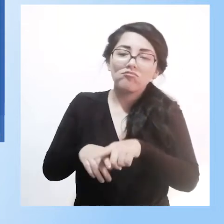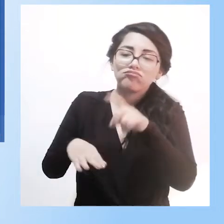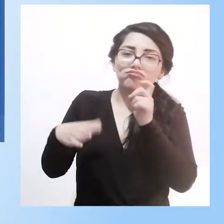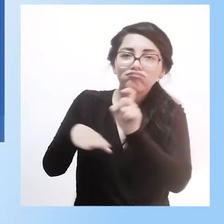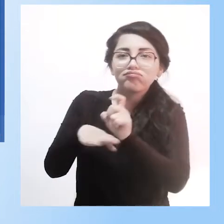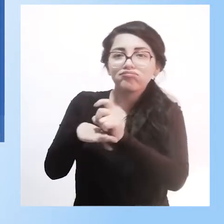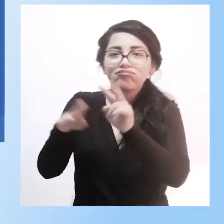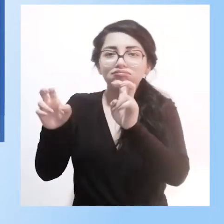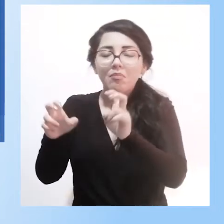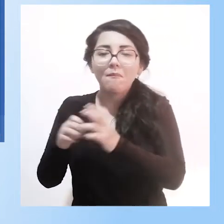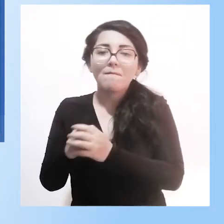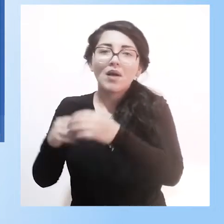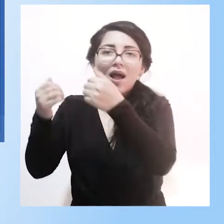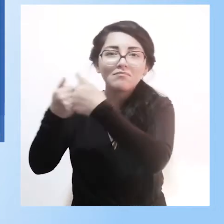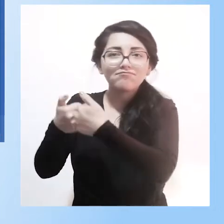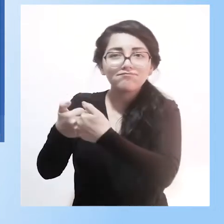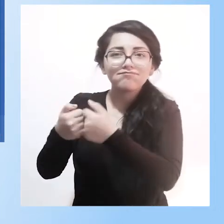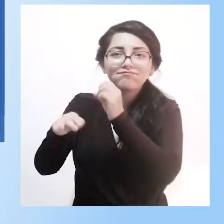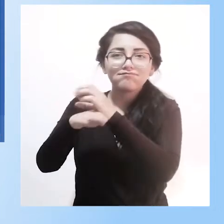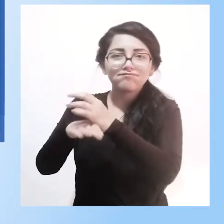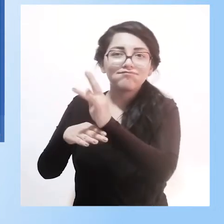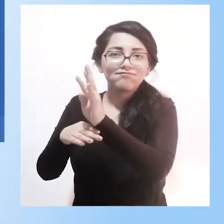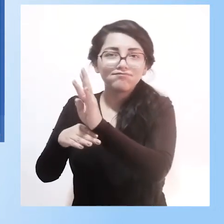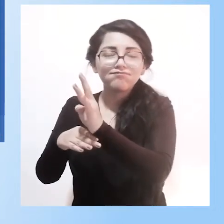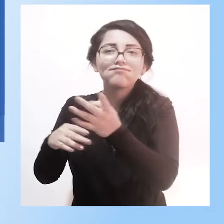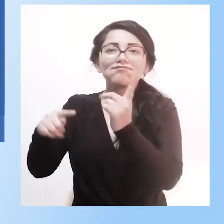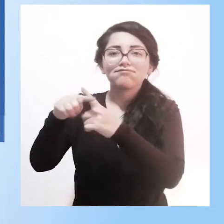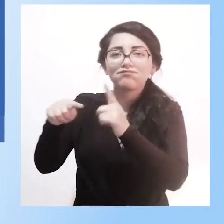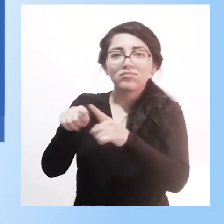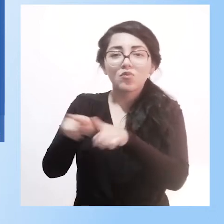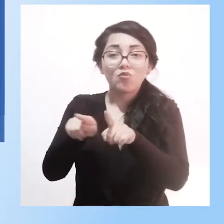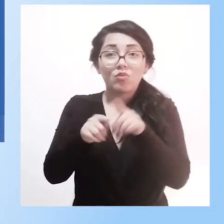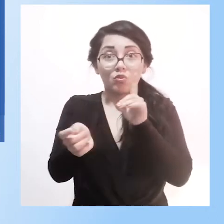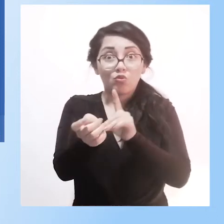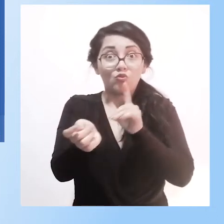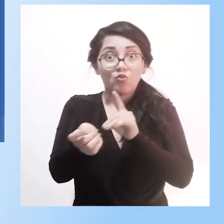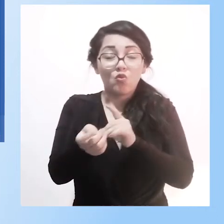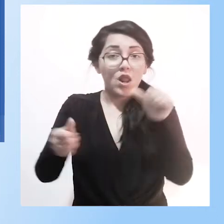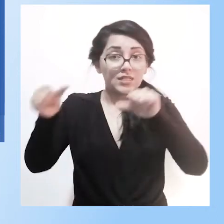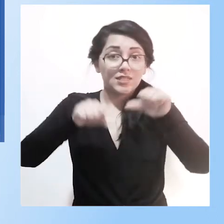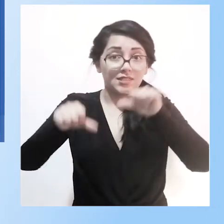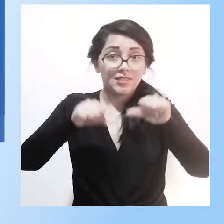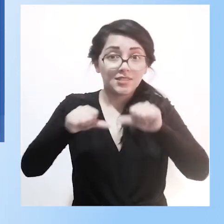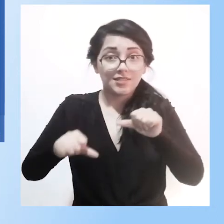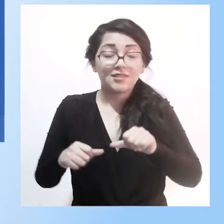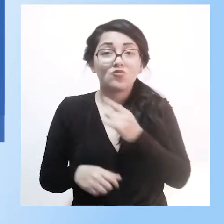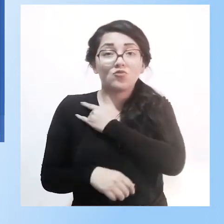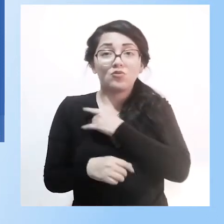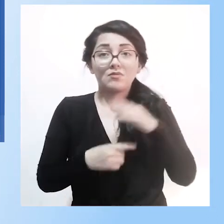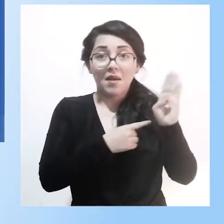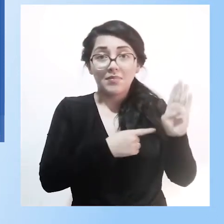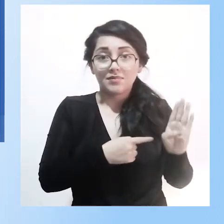tecnología social y doctor en ciencias por la Universidad Federal de San Paulo. Es coordinadora del